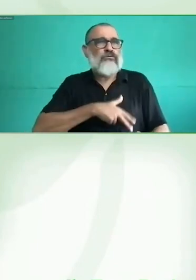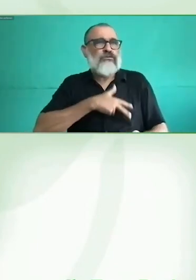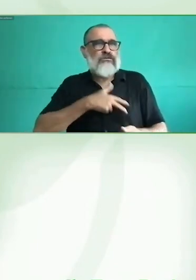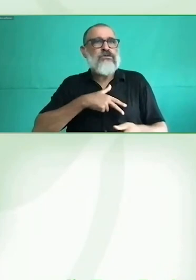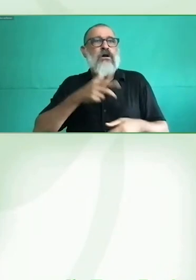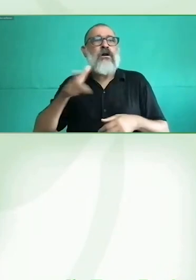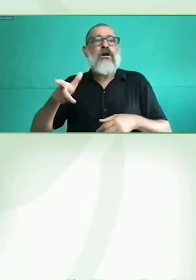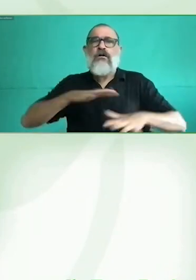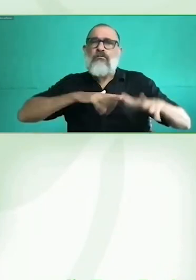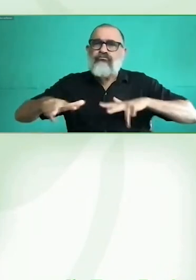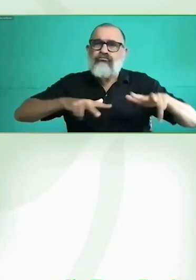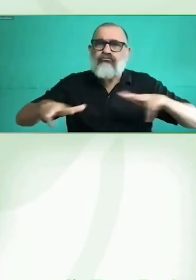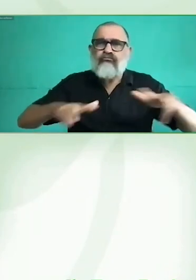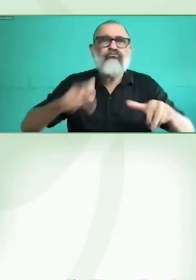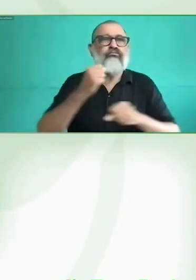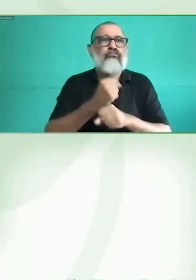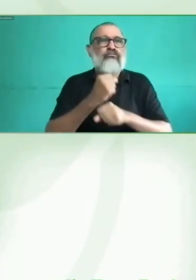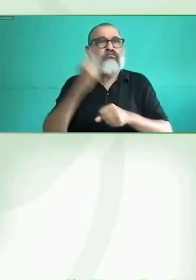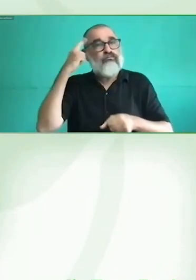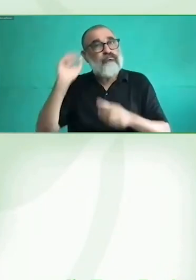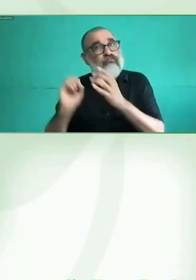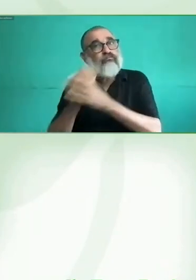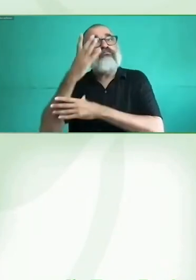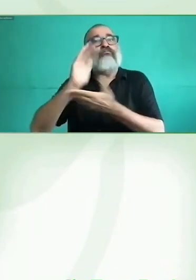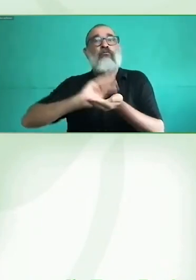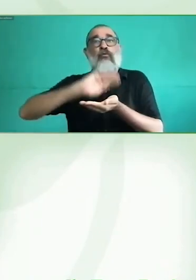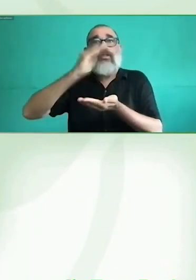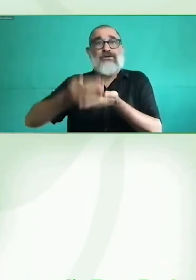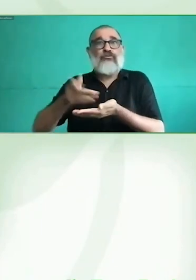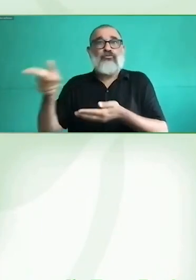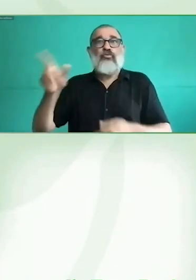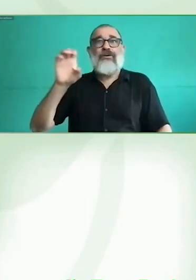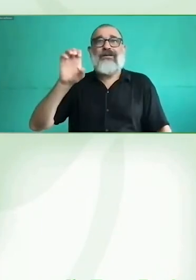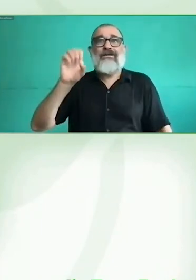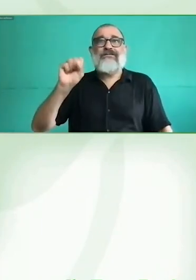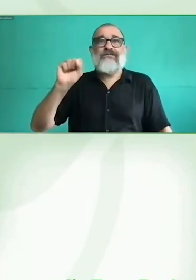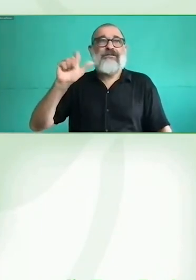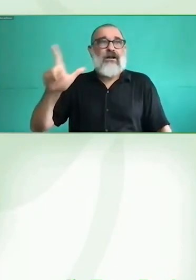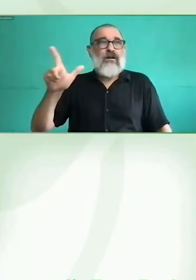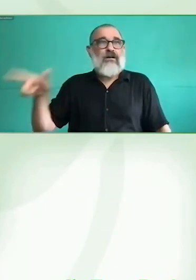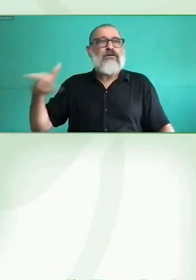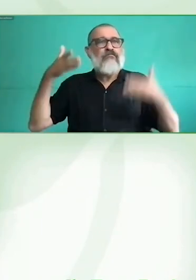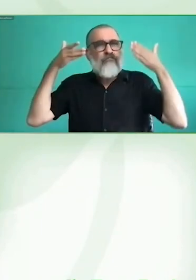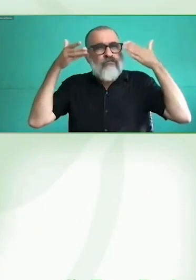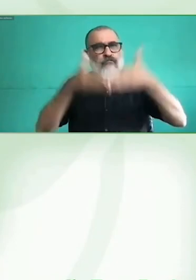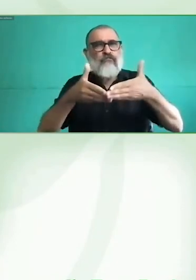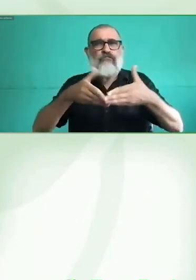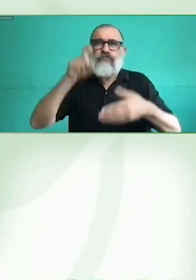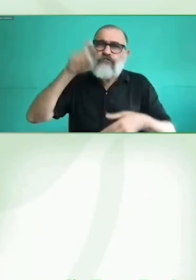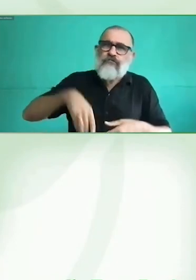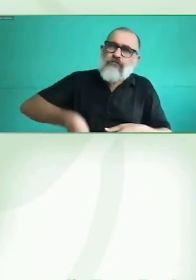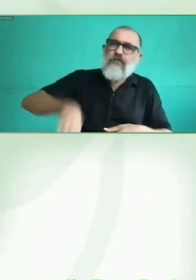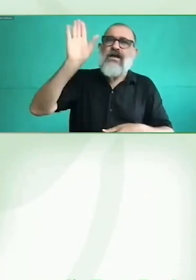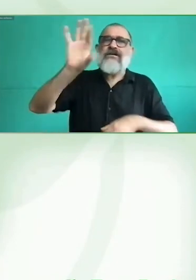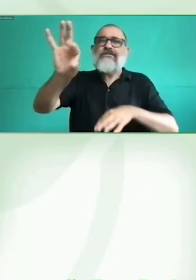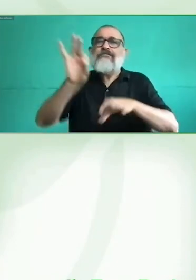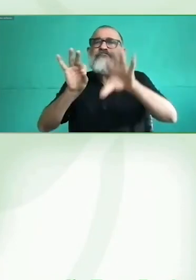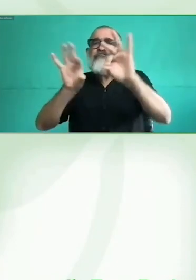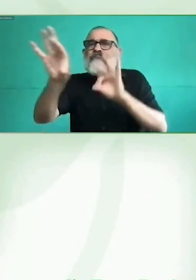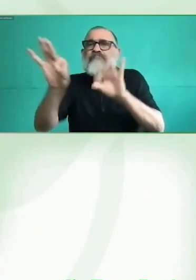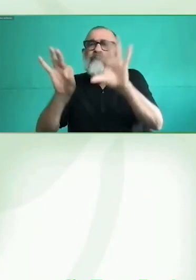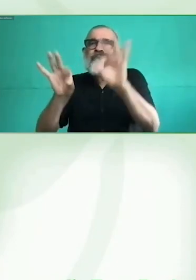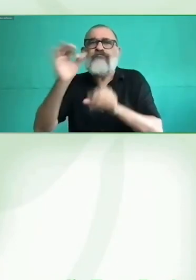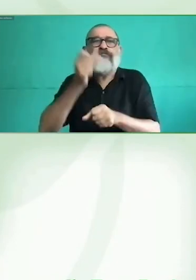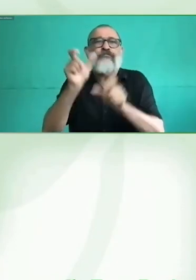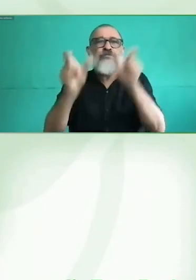con discapacidad y que a partir de ese pensamiento y de esa meta nace Zero Project.